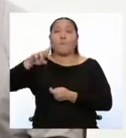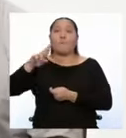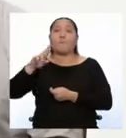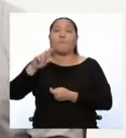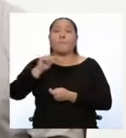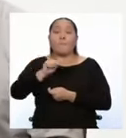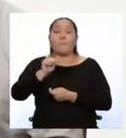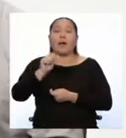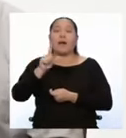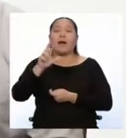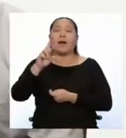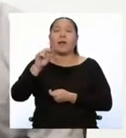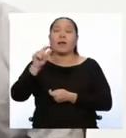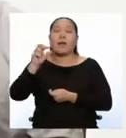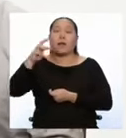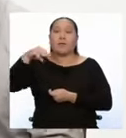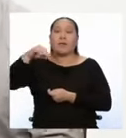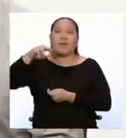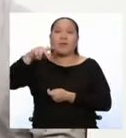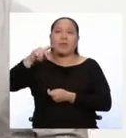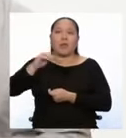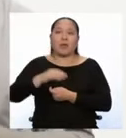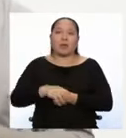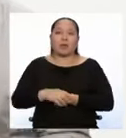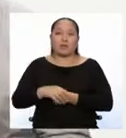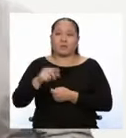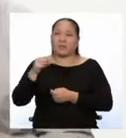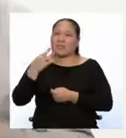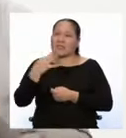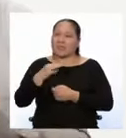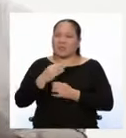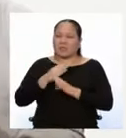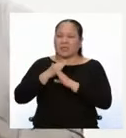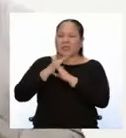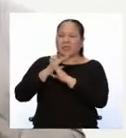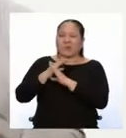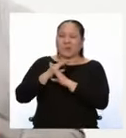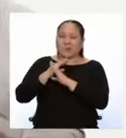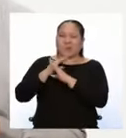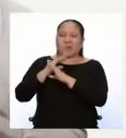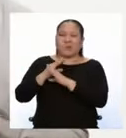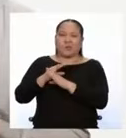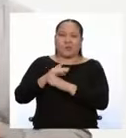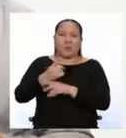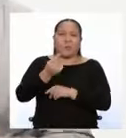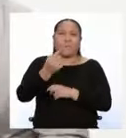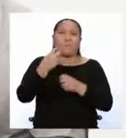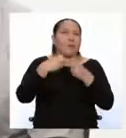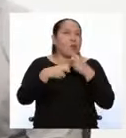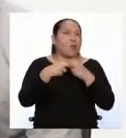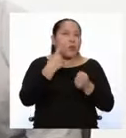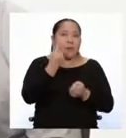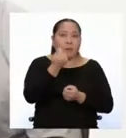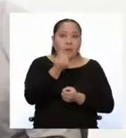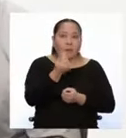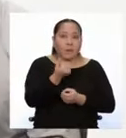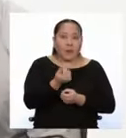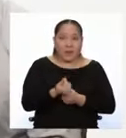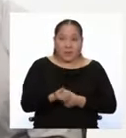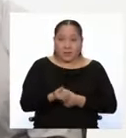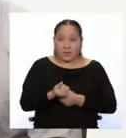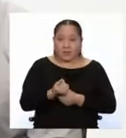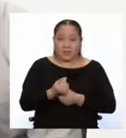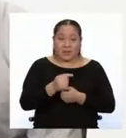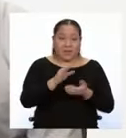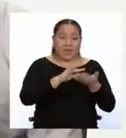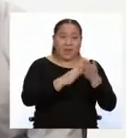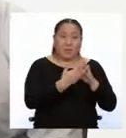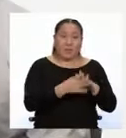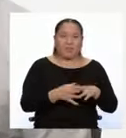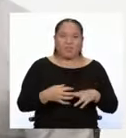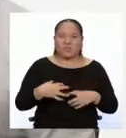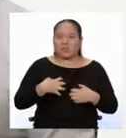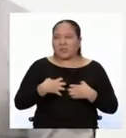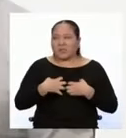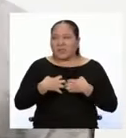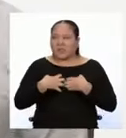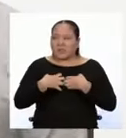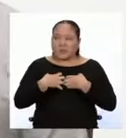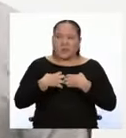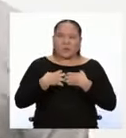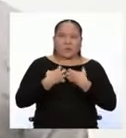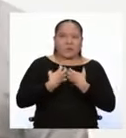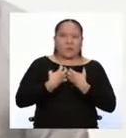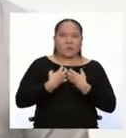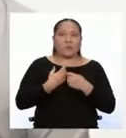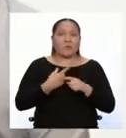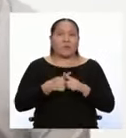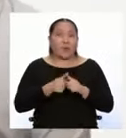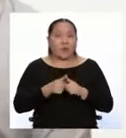tuvo que enfrentar una constante oposición sumada a una crisis económica que no tenía muy contenta a la población. Pero